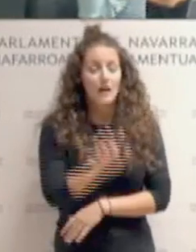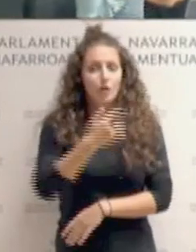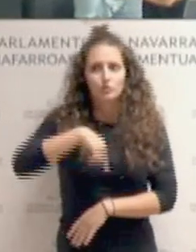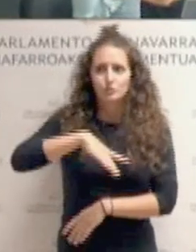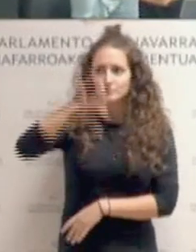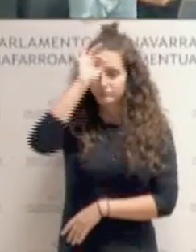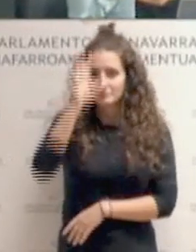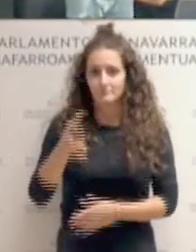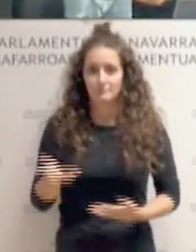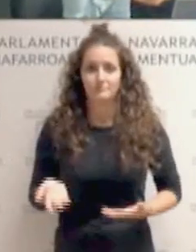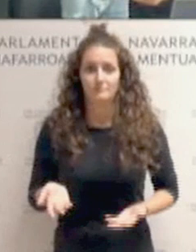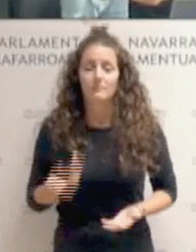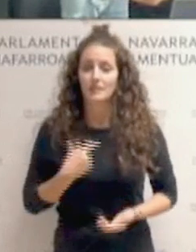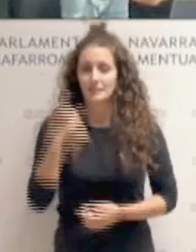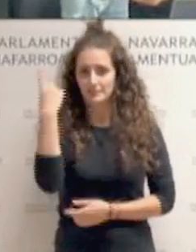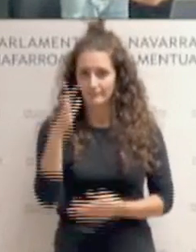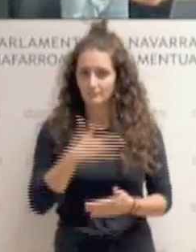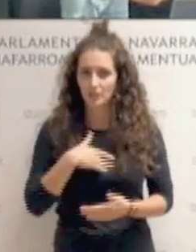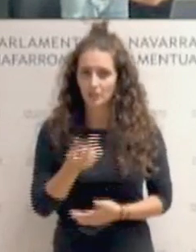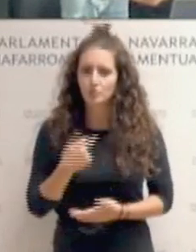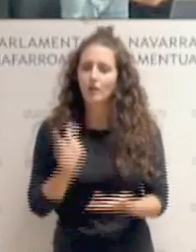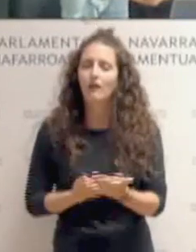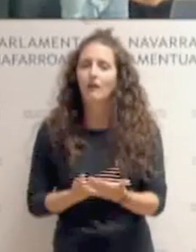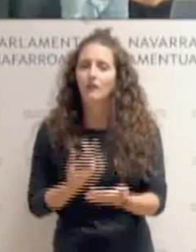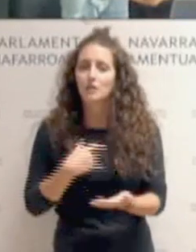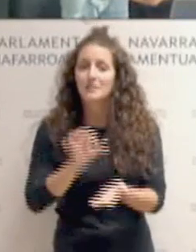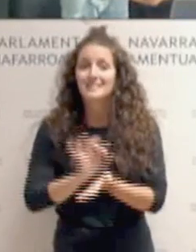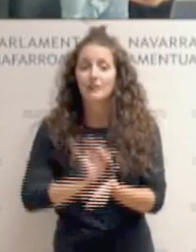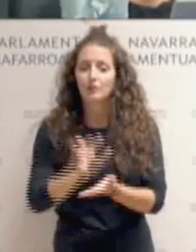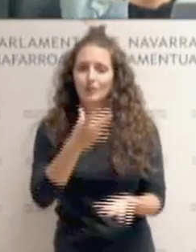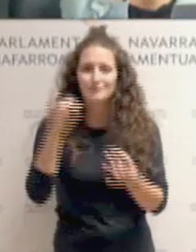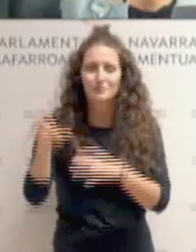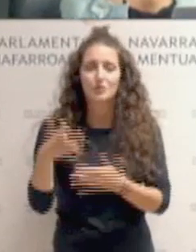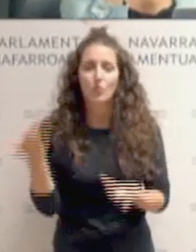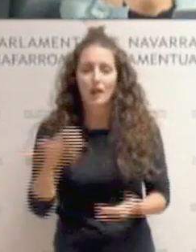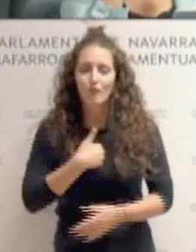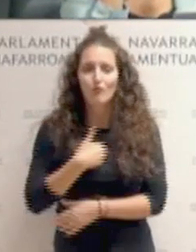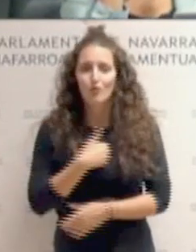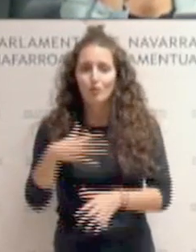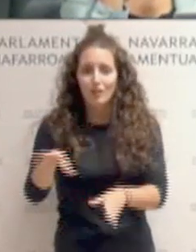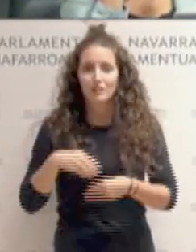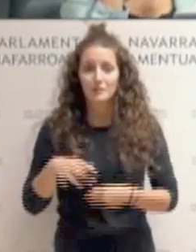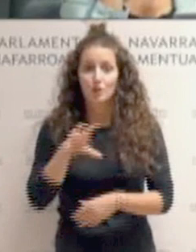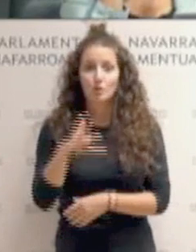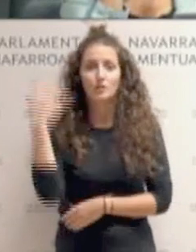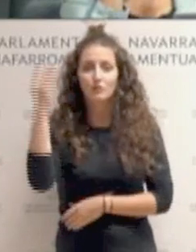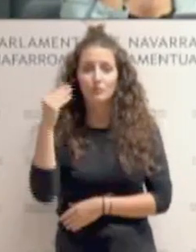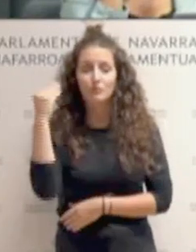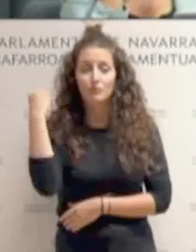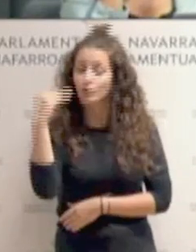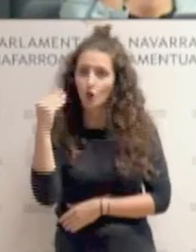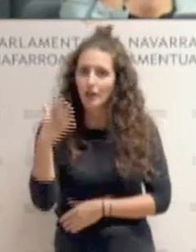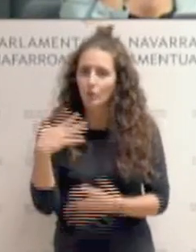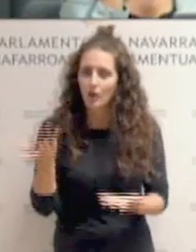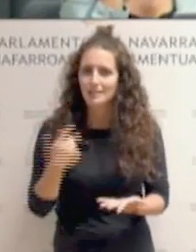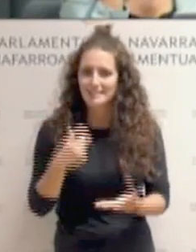Y queremos saber, efectivamente, cuáles van a ser los servicios que se transfieren, cuáles van a ser las funciones que asuma la comunidad foral, si dentro de esos servicios